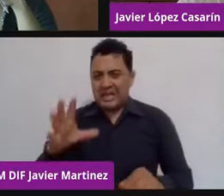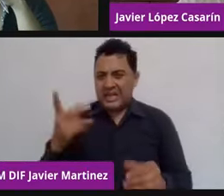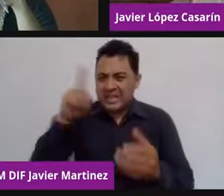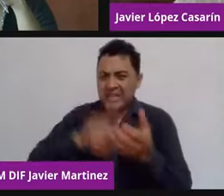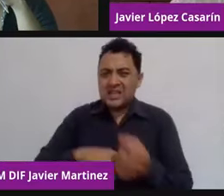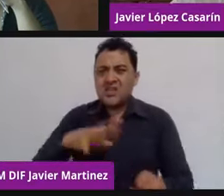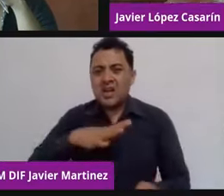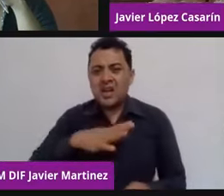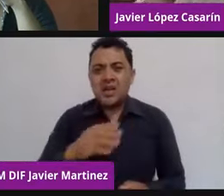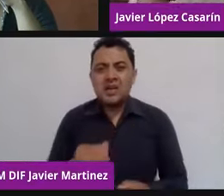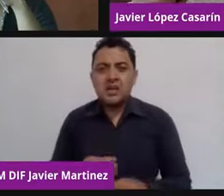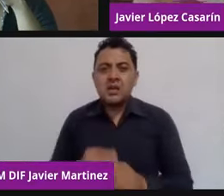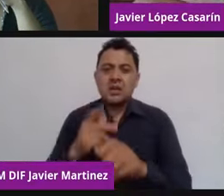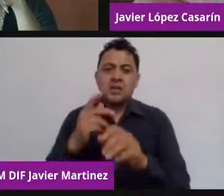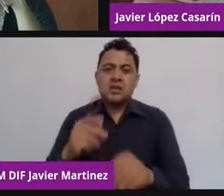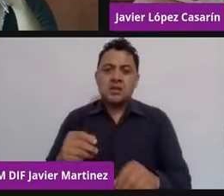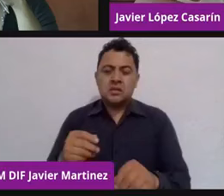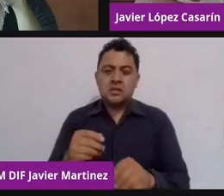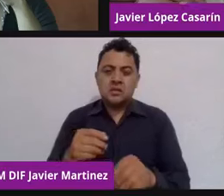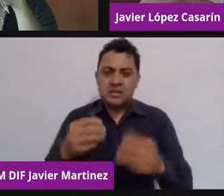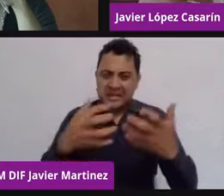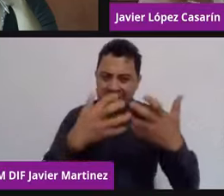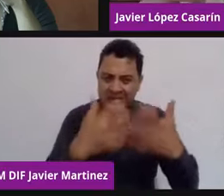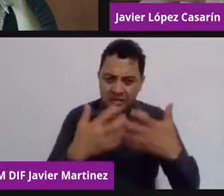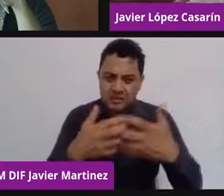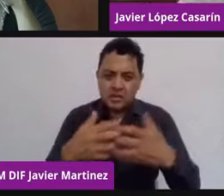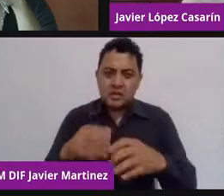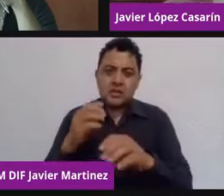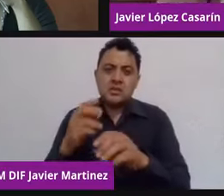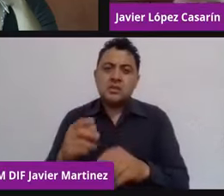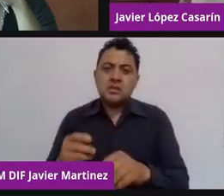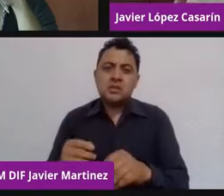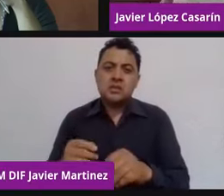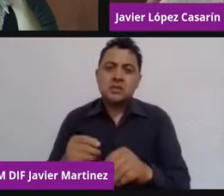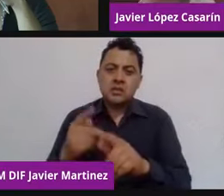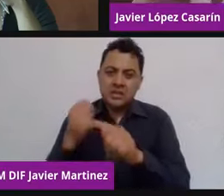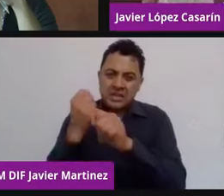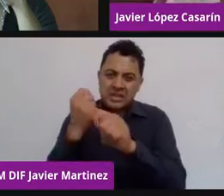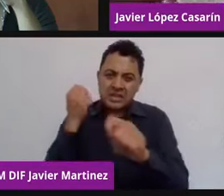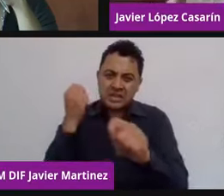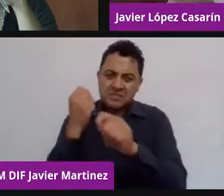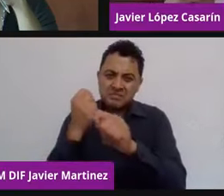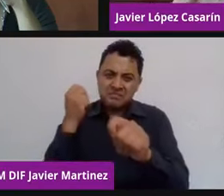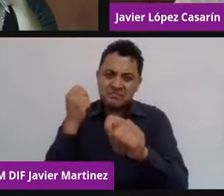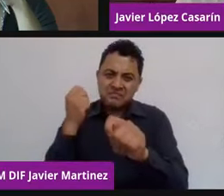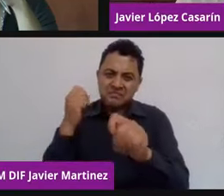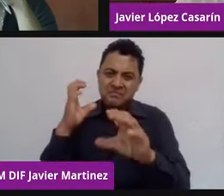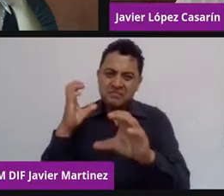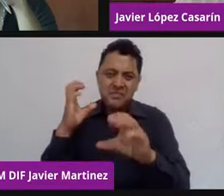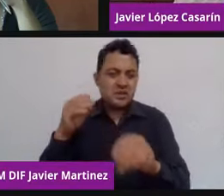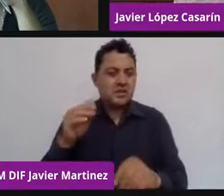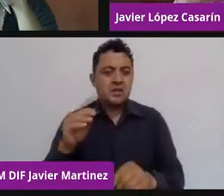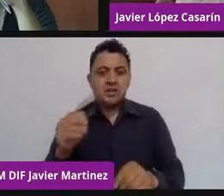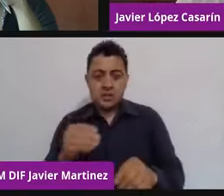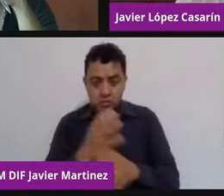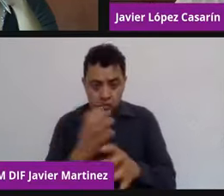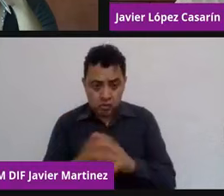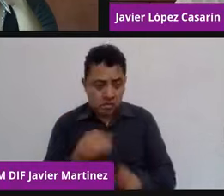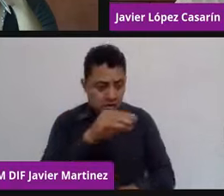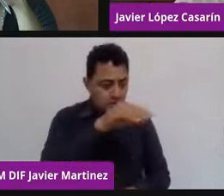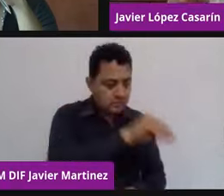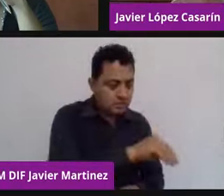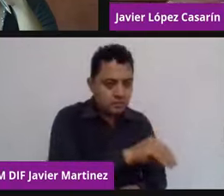fortalecer las locales. Entonces, ahora está viviendo o va a ir un proceso de rechazo donde las